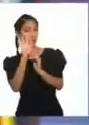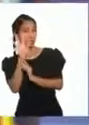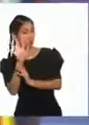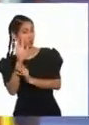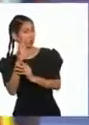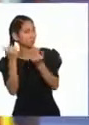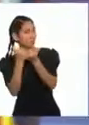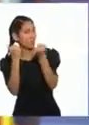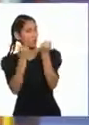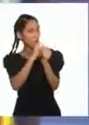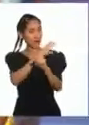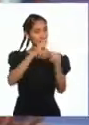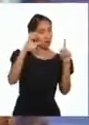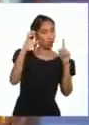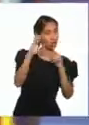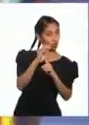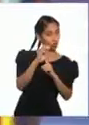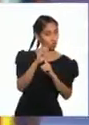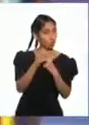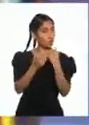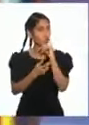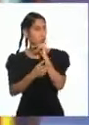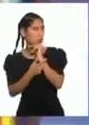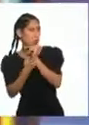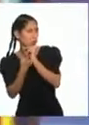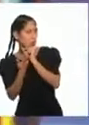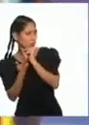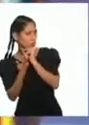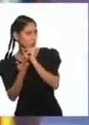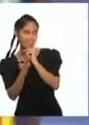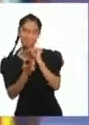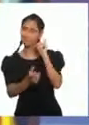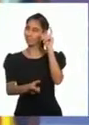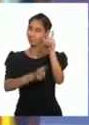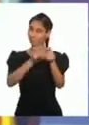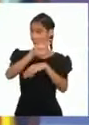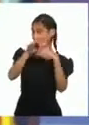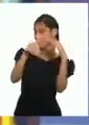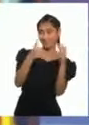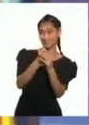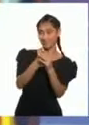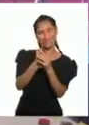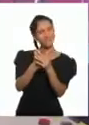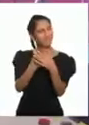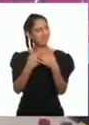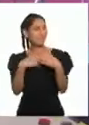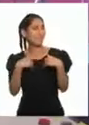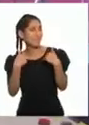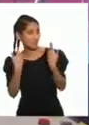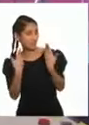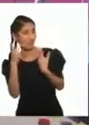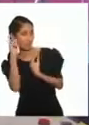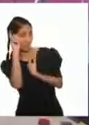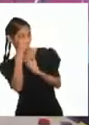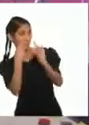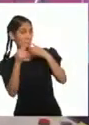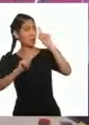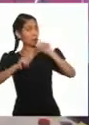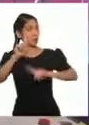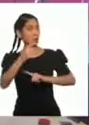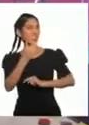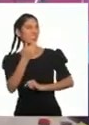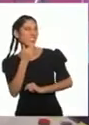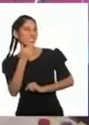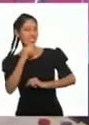podríamos mencionar a todas y todos Pero algunos son Joaquín López